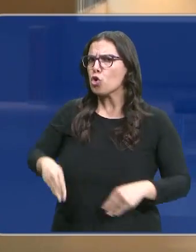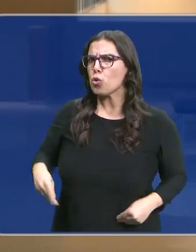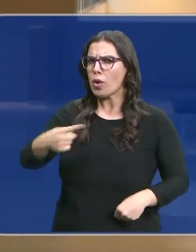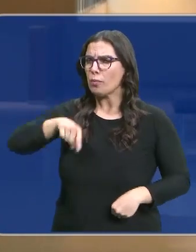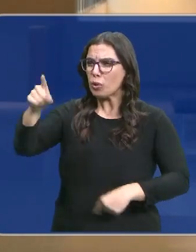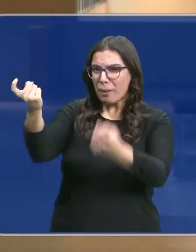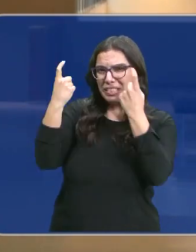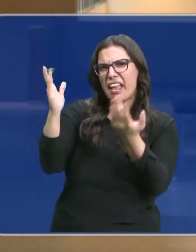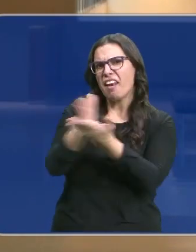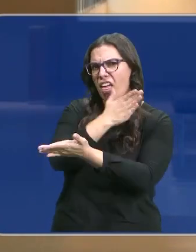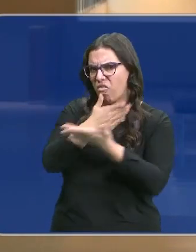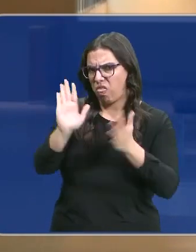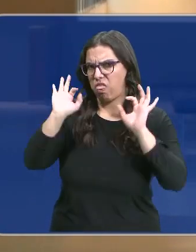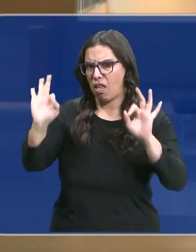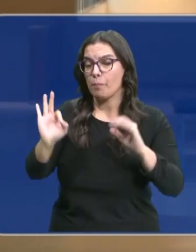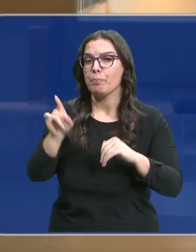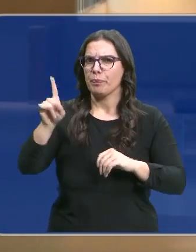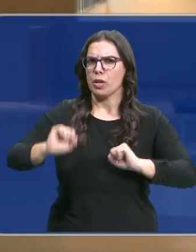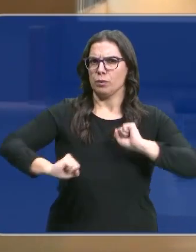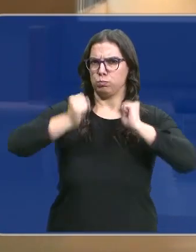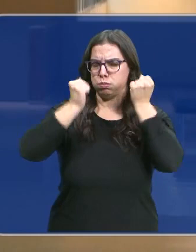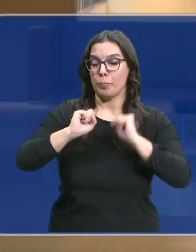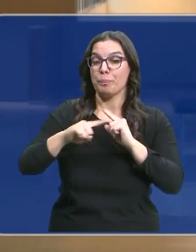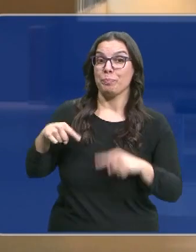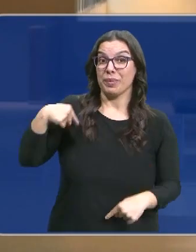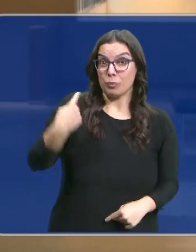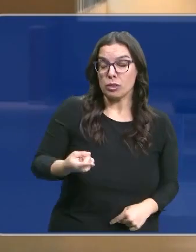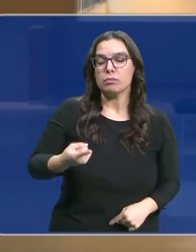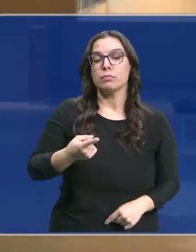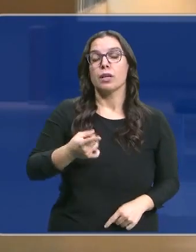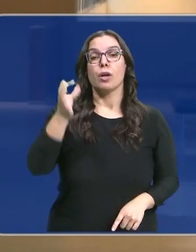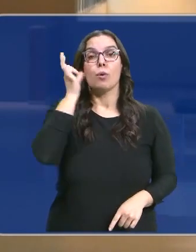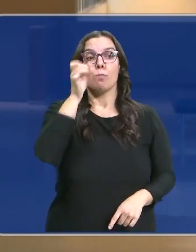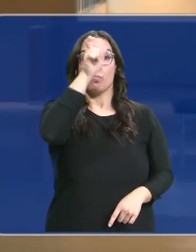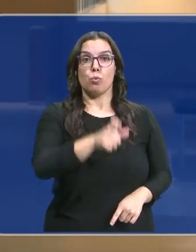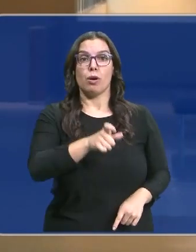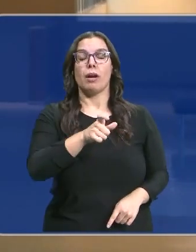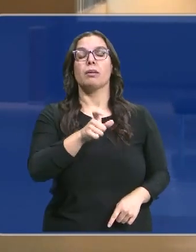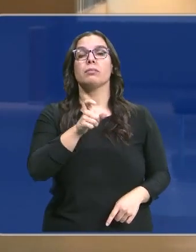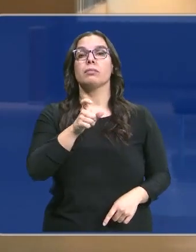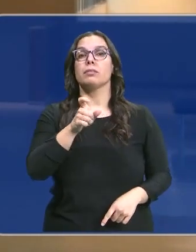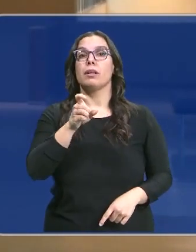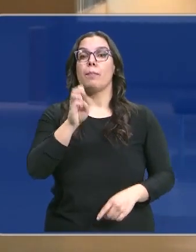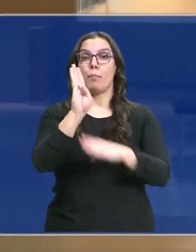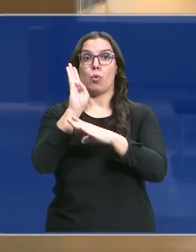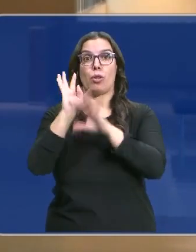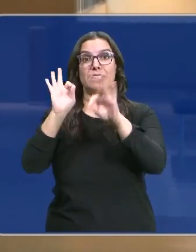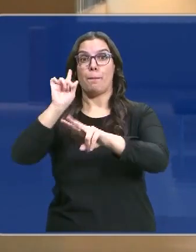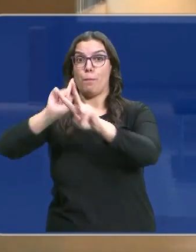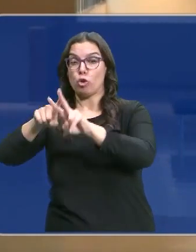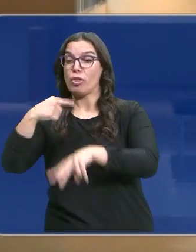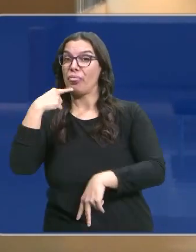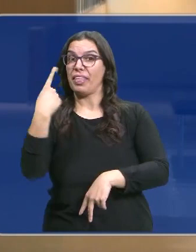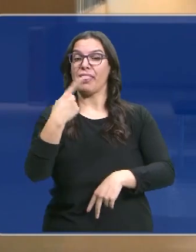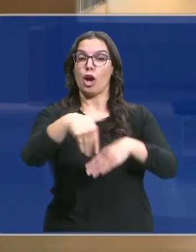ninguna lección suya. Ese ha sido un momento tenso. Luego otro ha sido también cuando una procuradora de Vox ha calificado el gobierno de Pedro